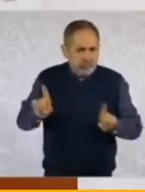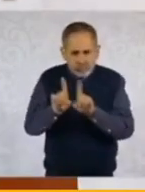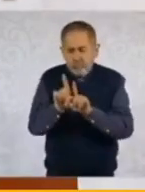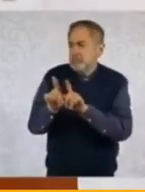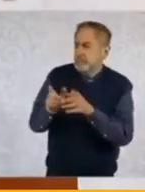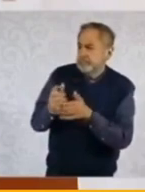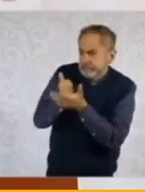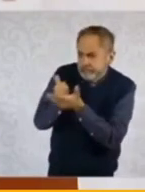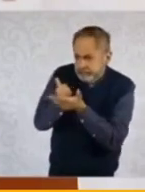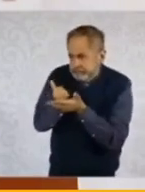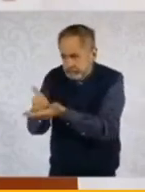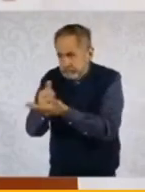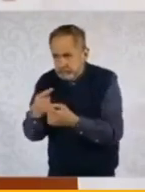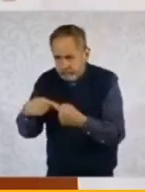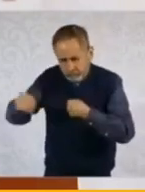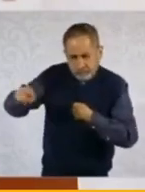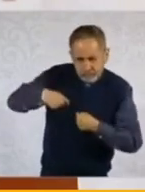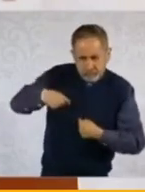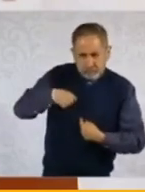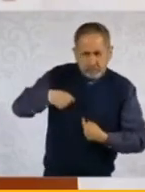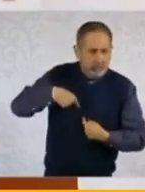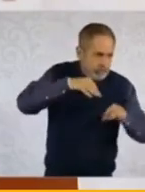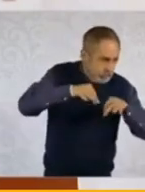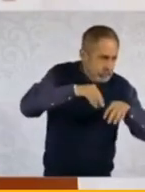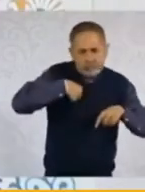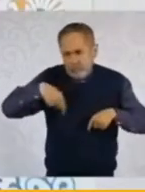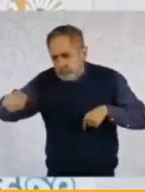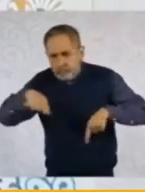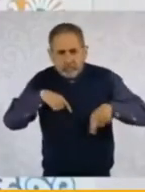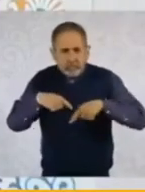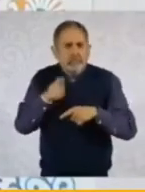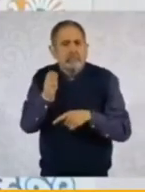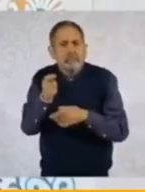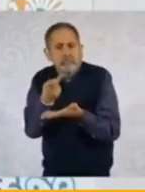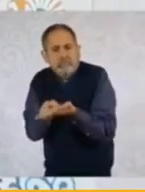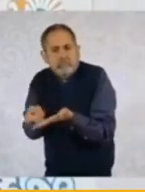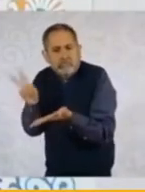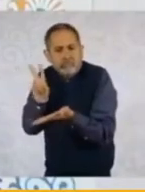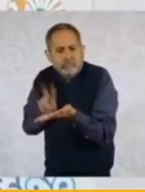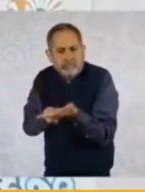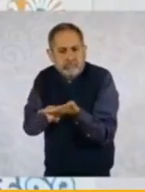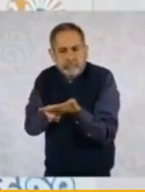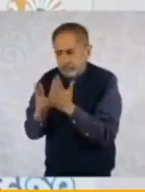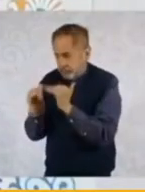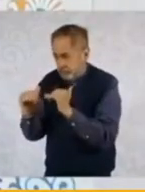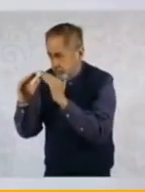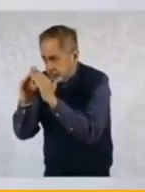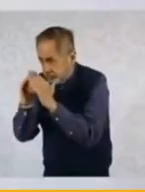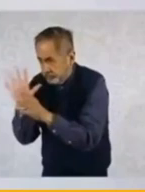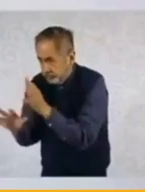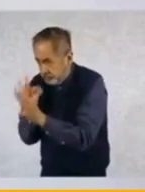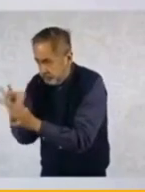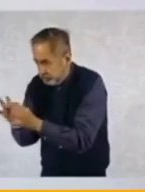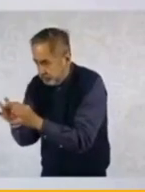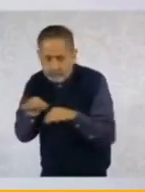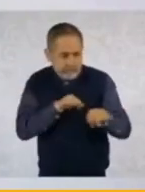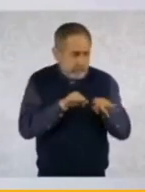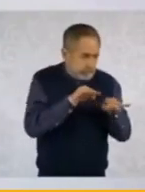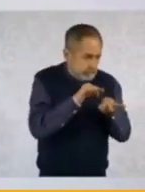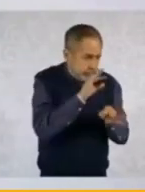veces no. Y entonces ahí está lo que se llama la doble jornada, porque salen a trabajar y aparte la jornada del hogar.